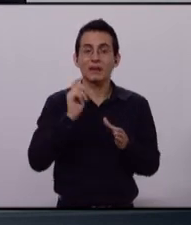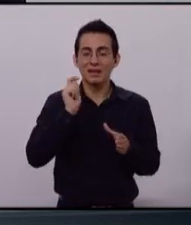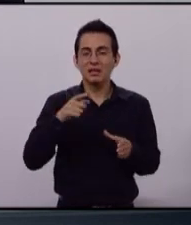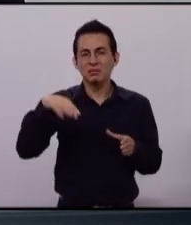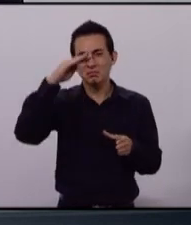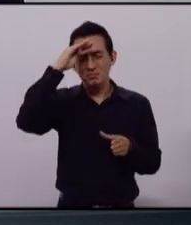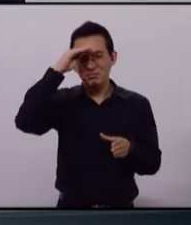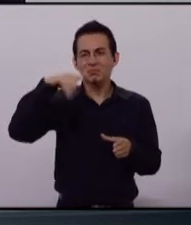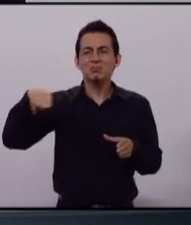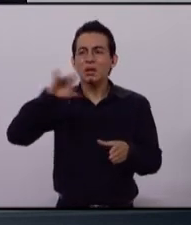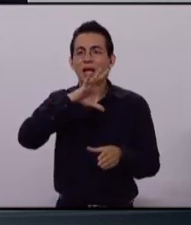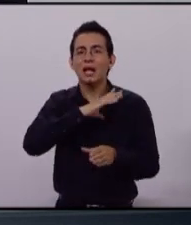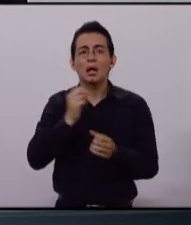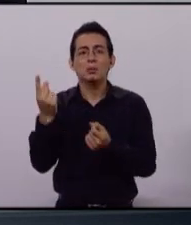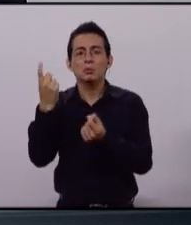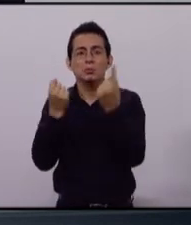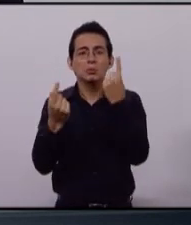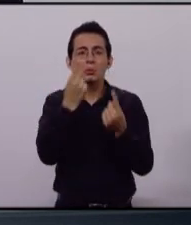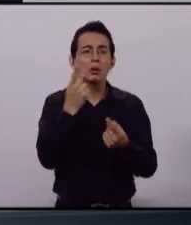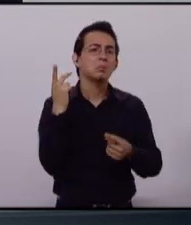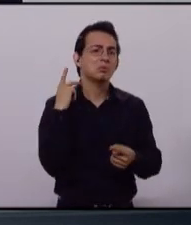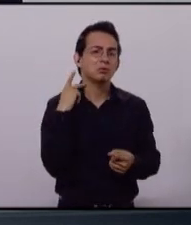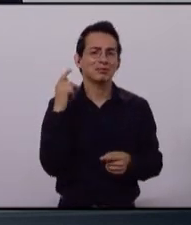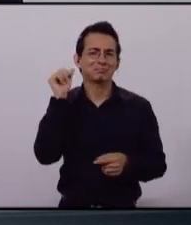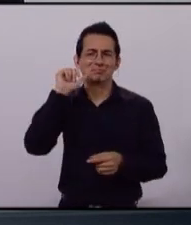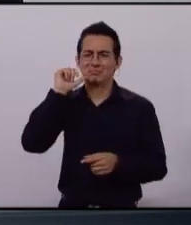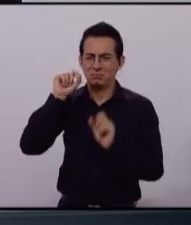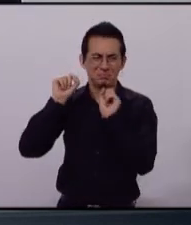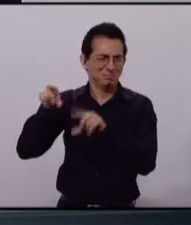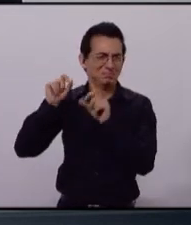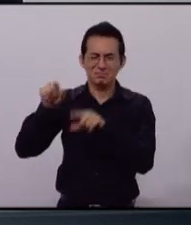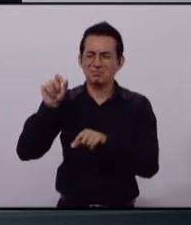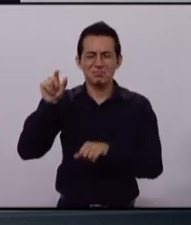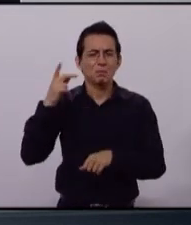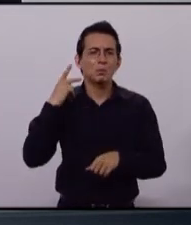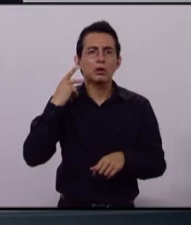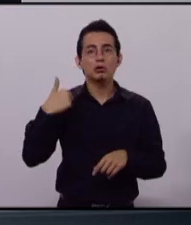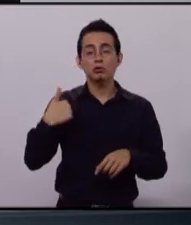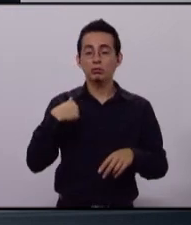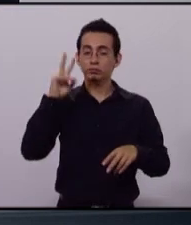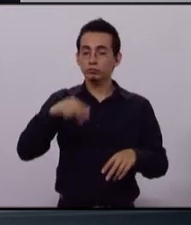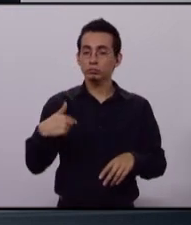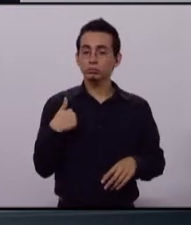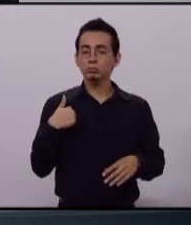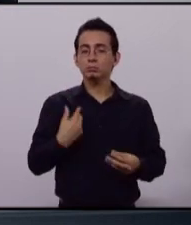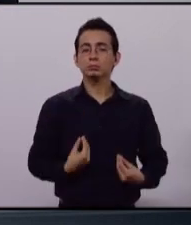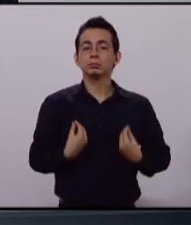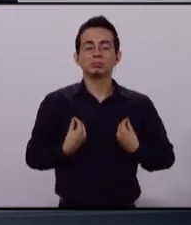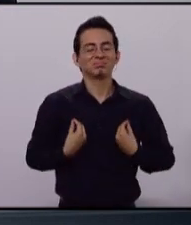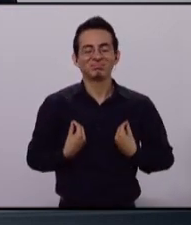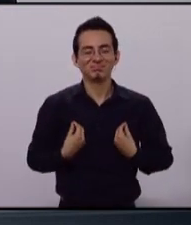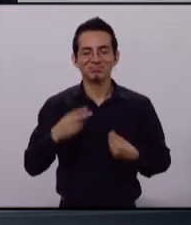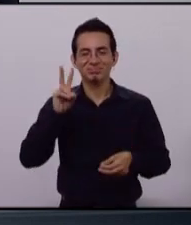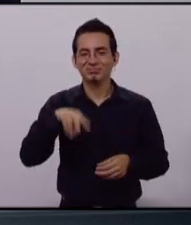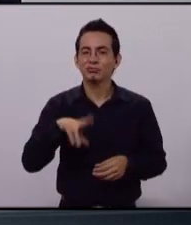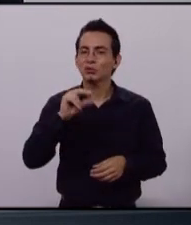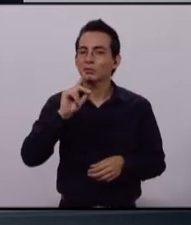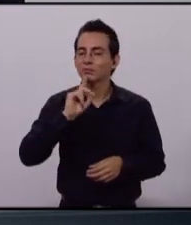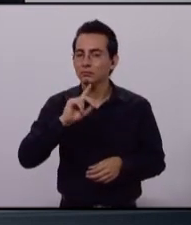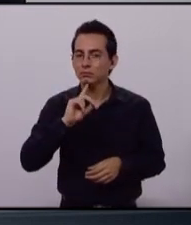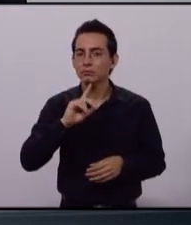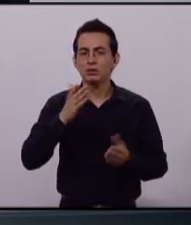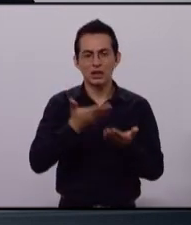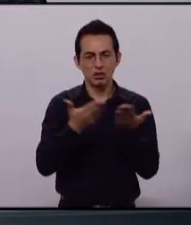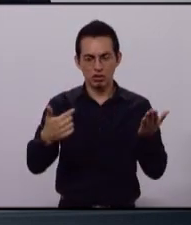no son, porque son políticos, han trabajado siempre en la política y agarran la bandera de ciudadanos. Este partido está formado por una persona que no es